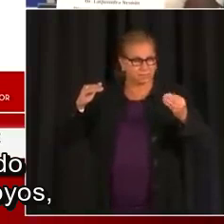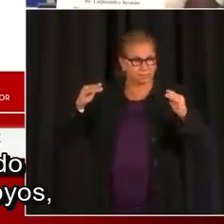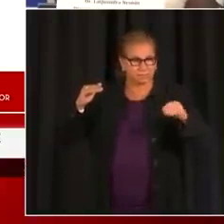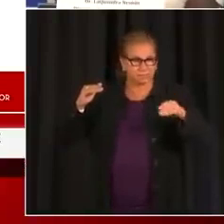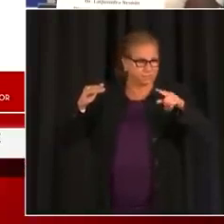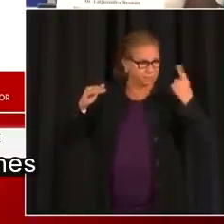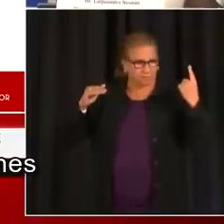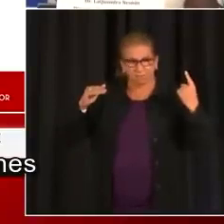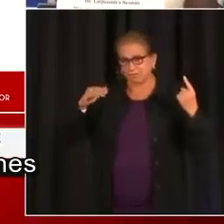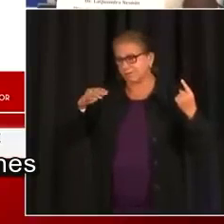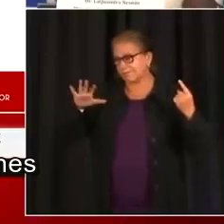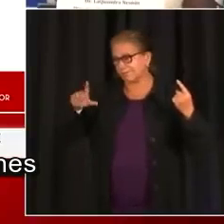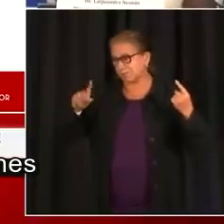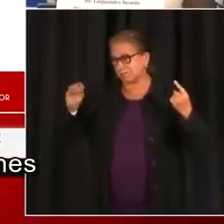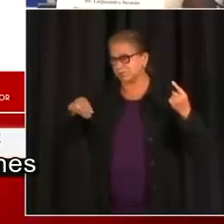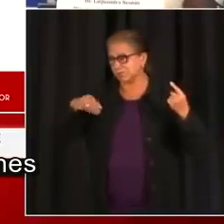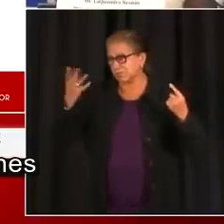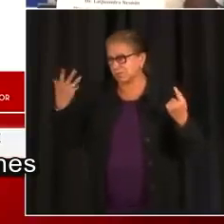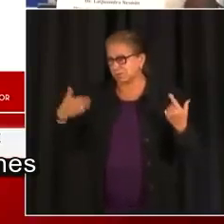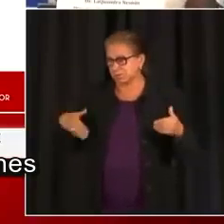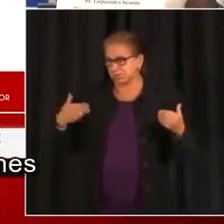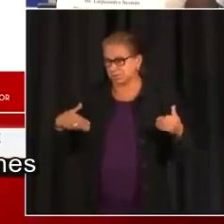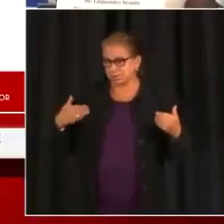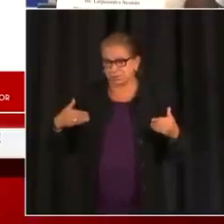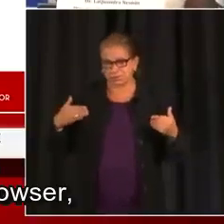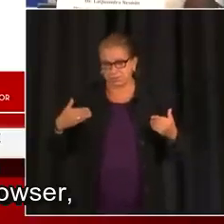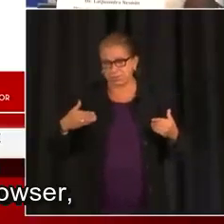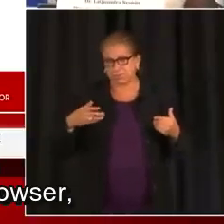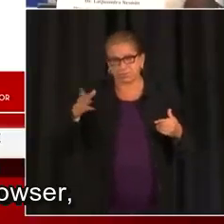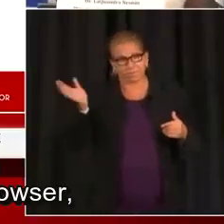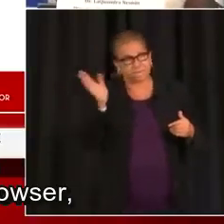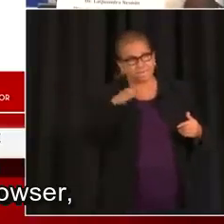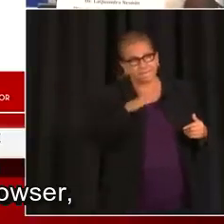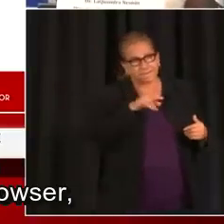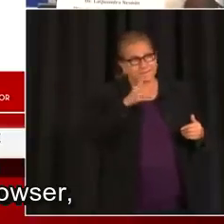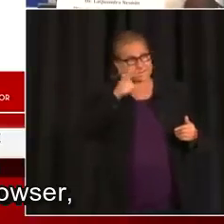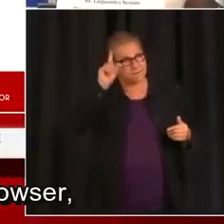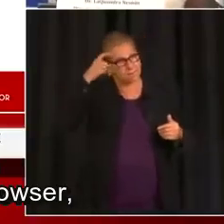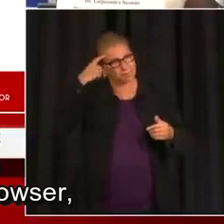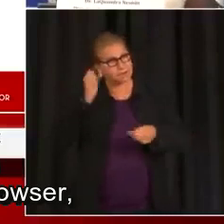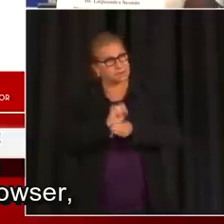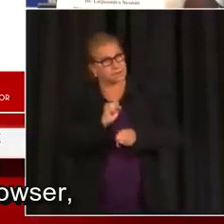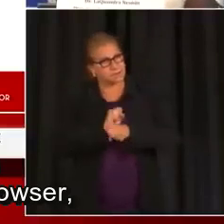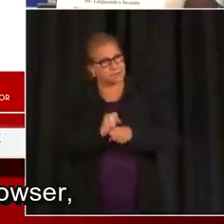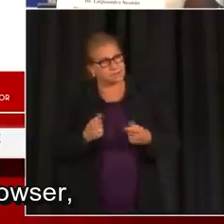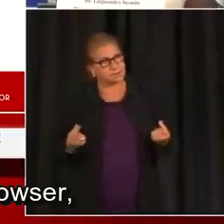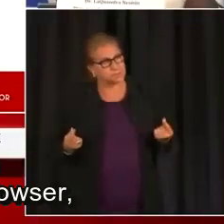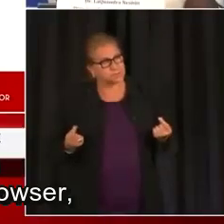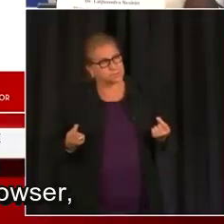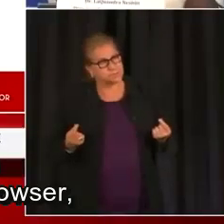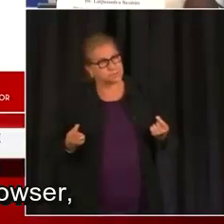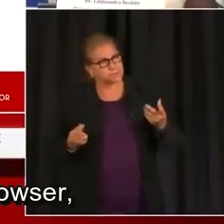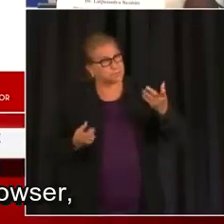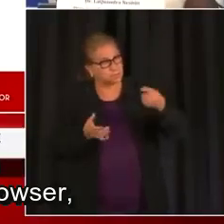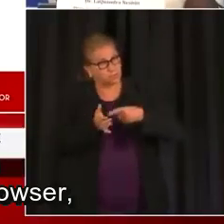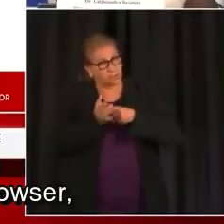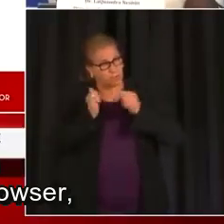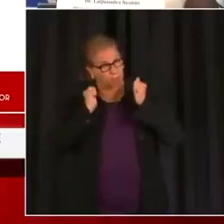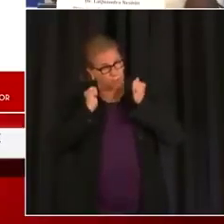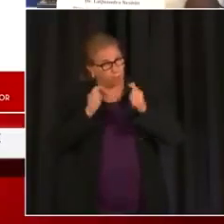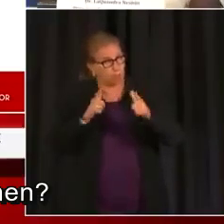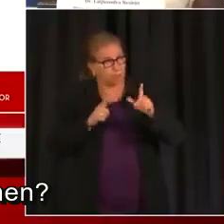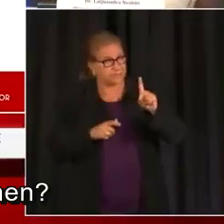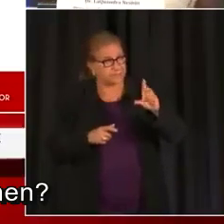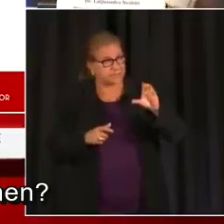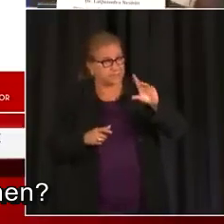apoyos podemos lograr que todos los jóvenes se vacunen. Y en cuanto a los empleados del gobierno del DC, alcaldesa Bousser